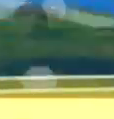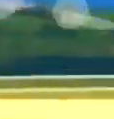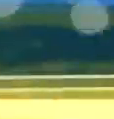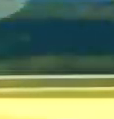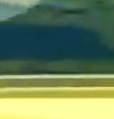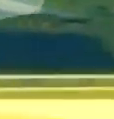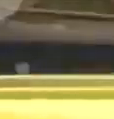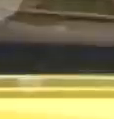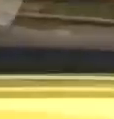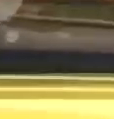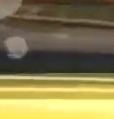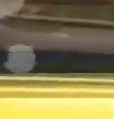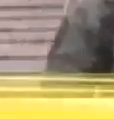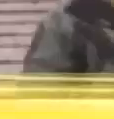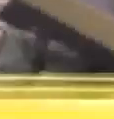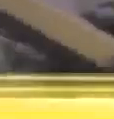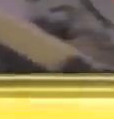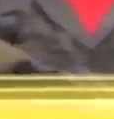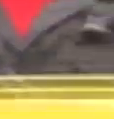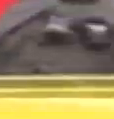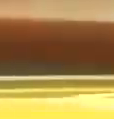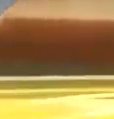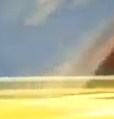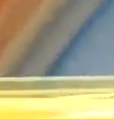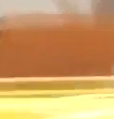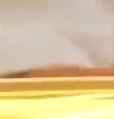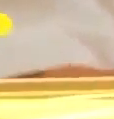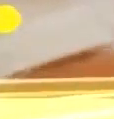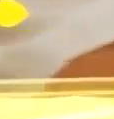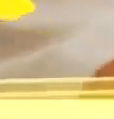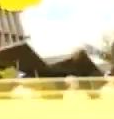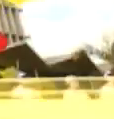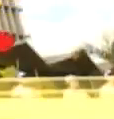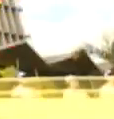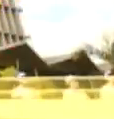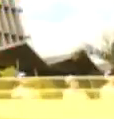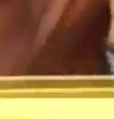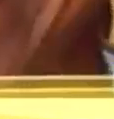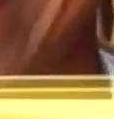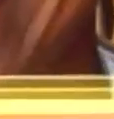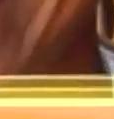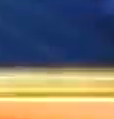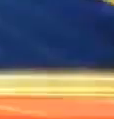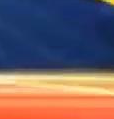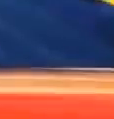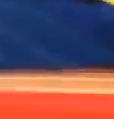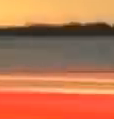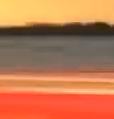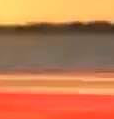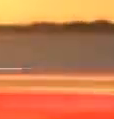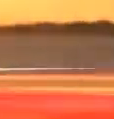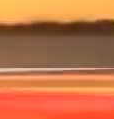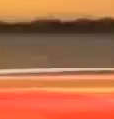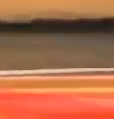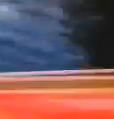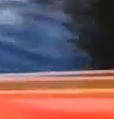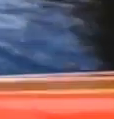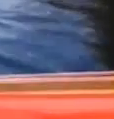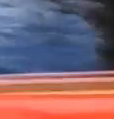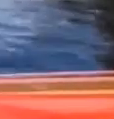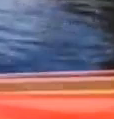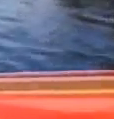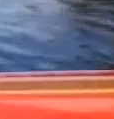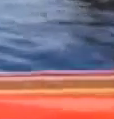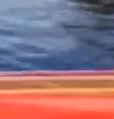Ha culminado esta transmisión conjunta de radio y televisión. Gracias por su atención.